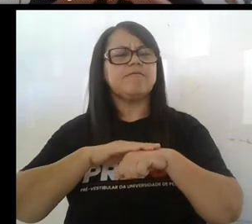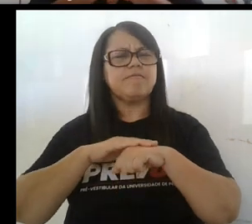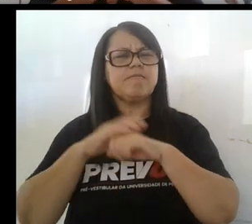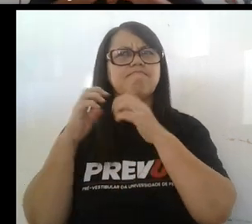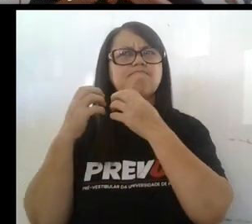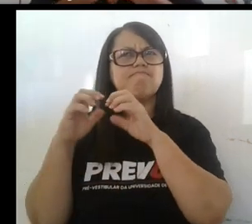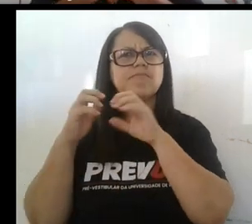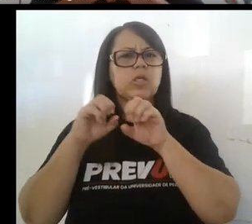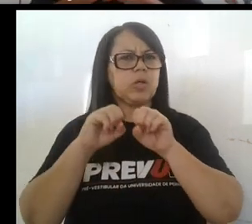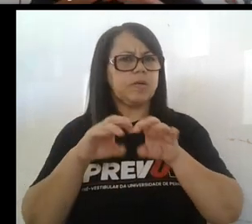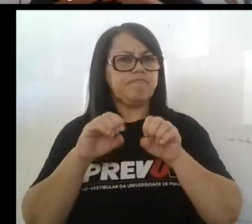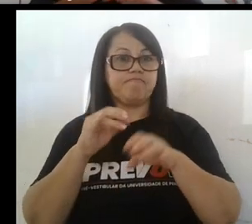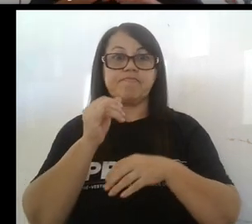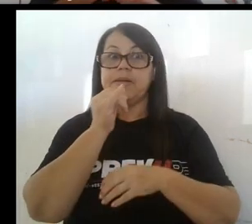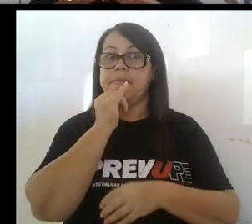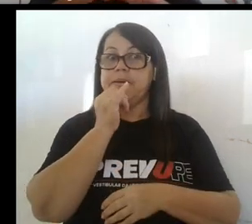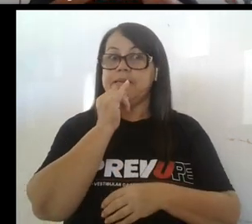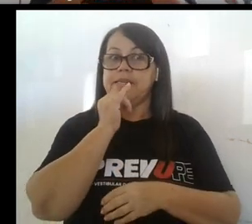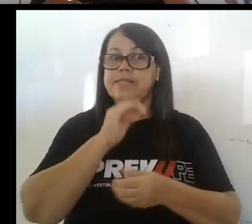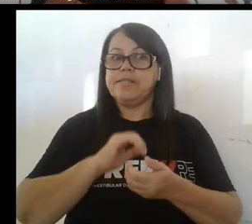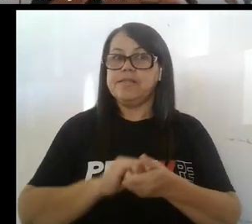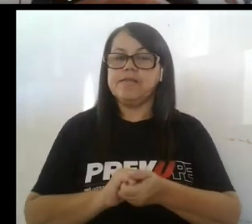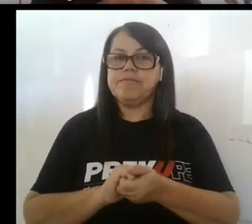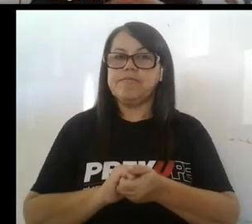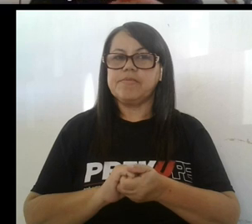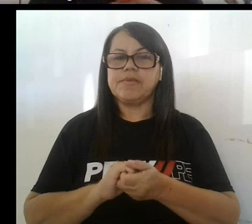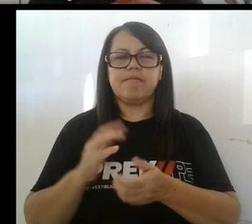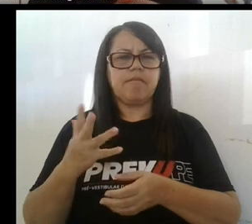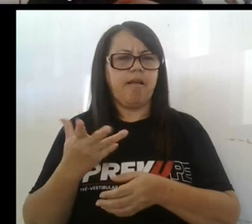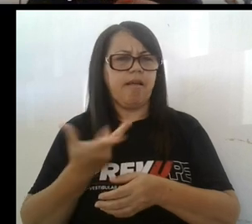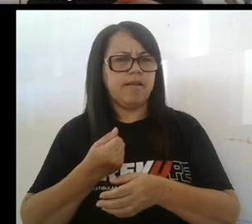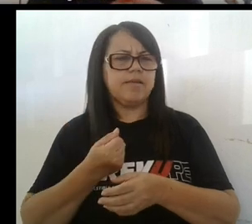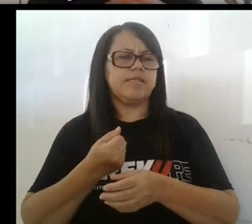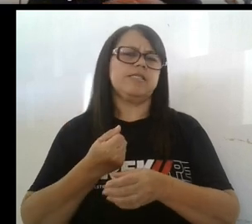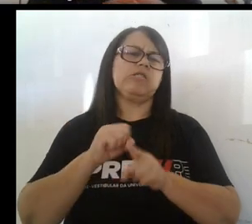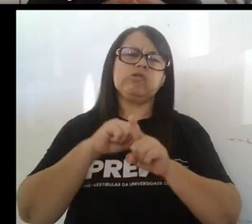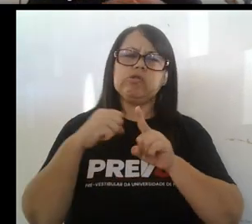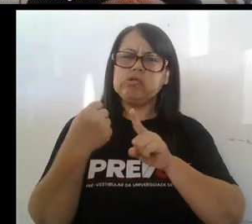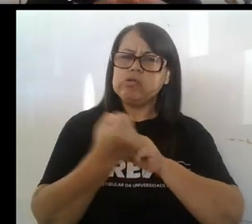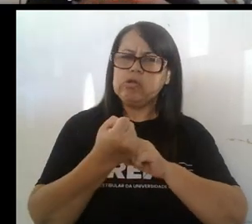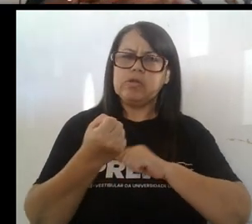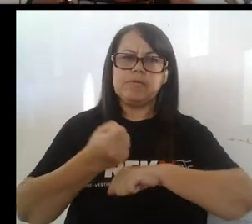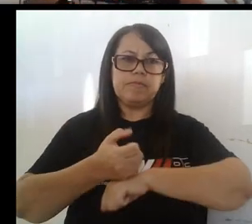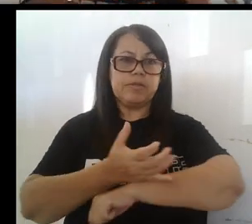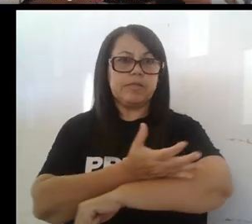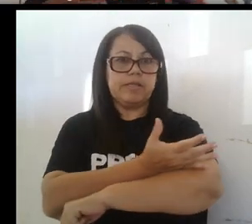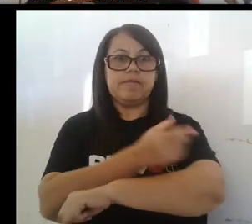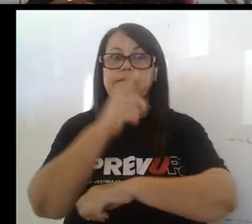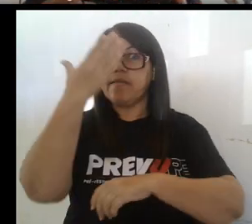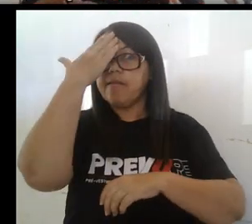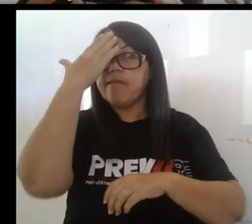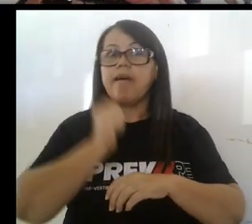reflexión educativa. Por ejemplo, desde las habilidades socioemocionales, saber